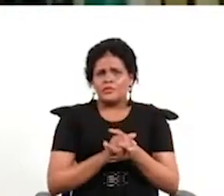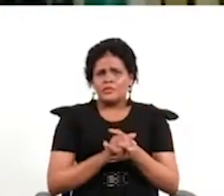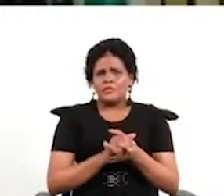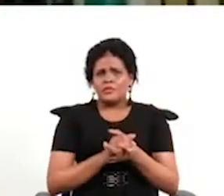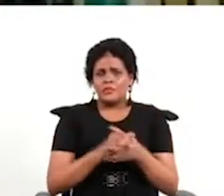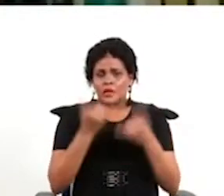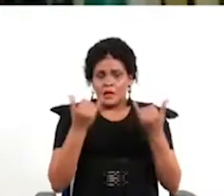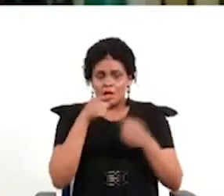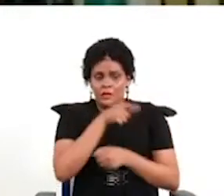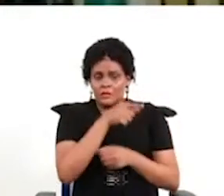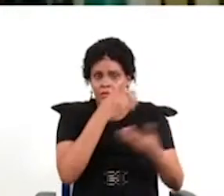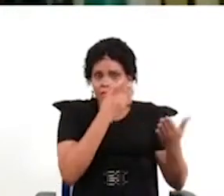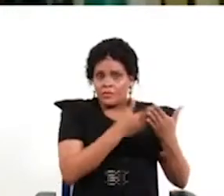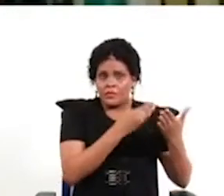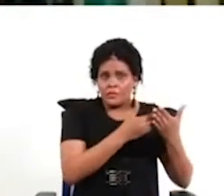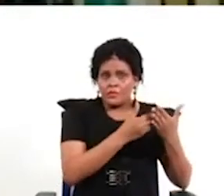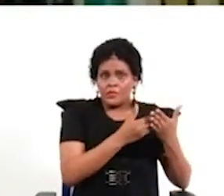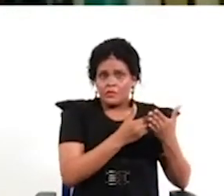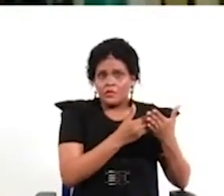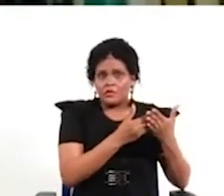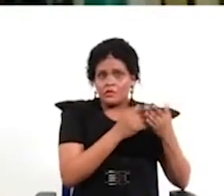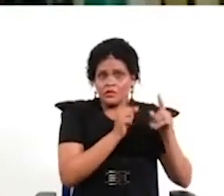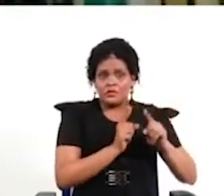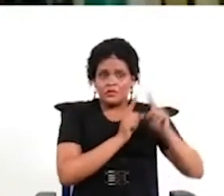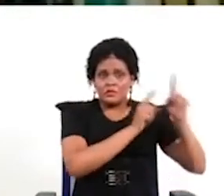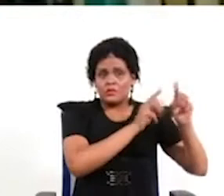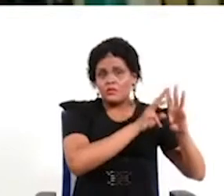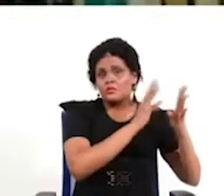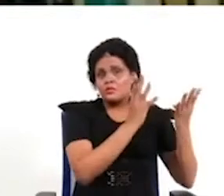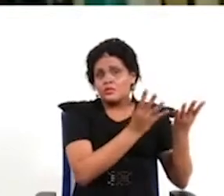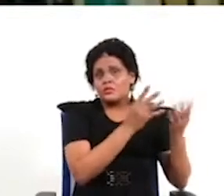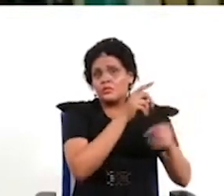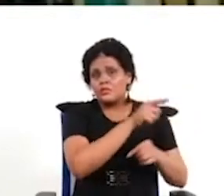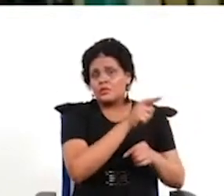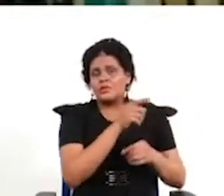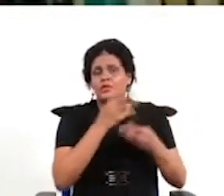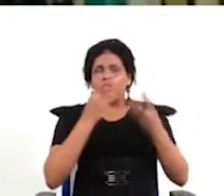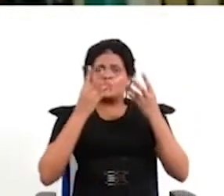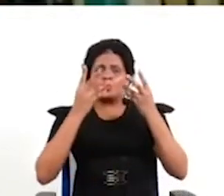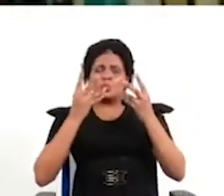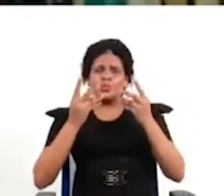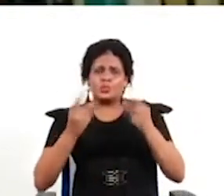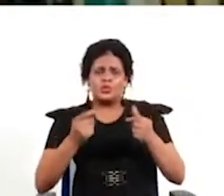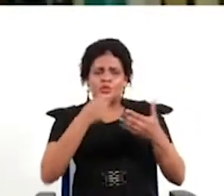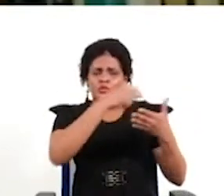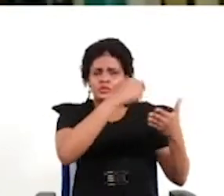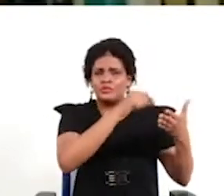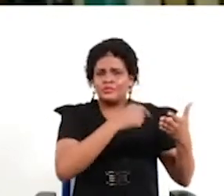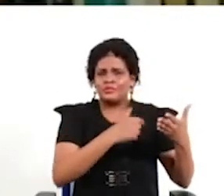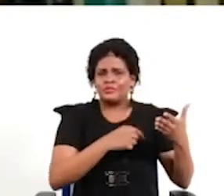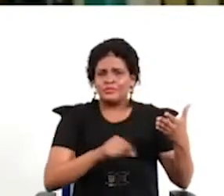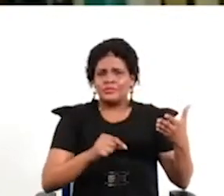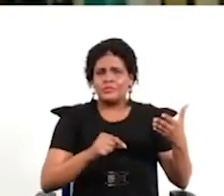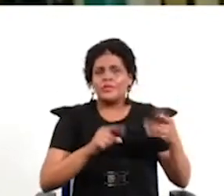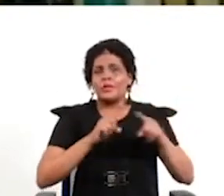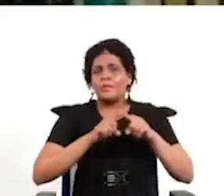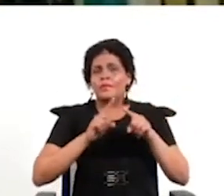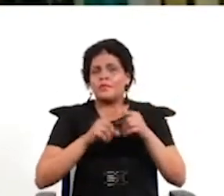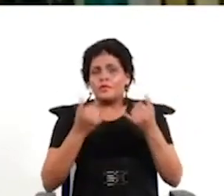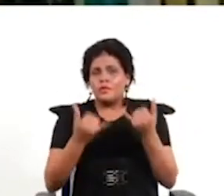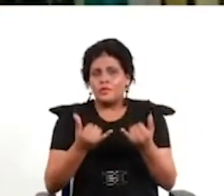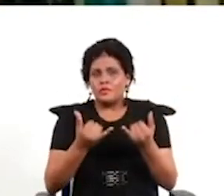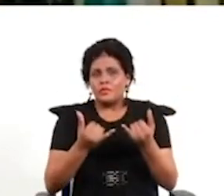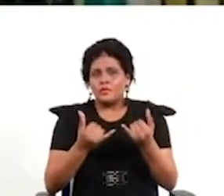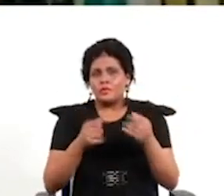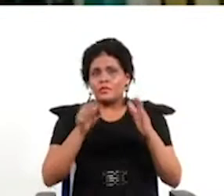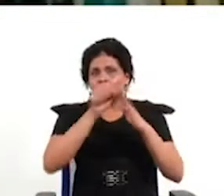esa propuesta ciudadana respaldada con un número de firmas y el tratamiento ahora quienes somos